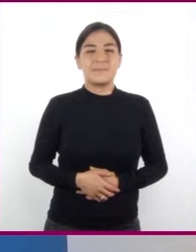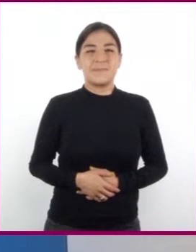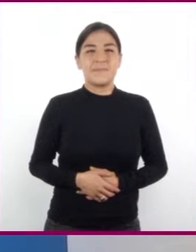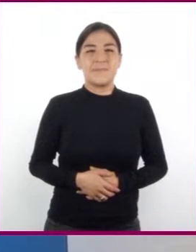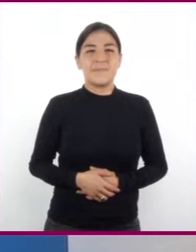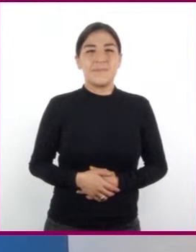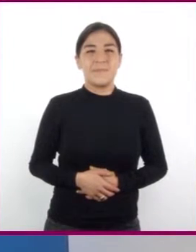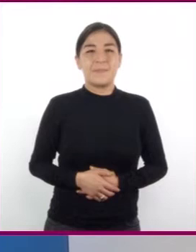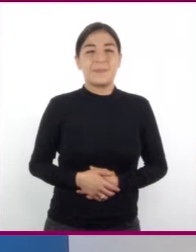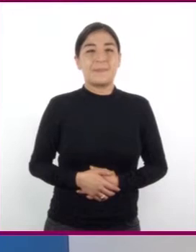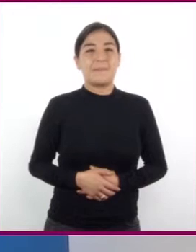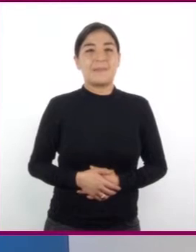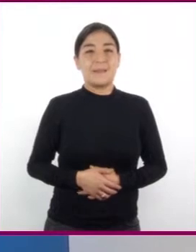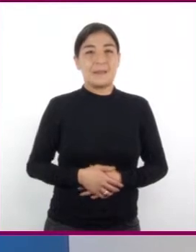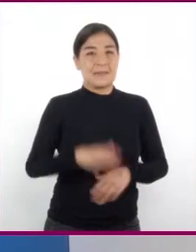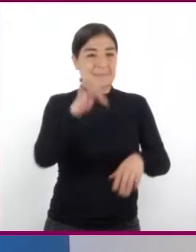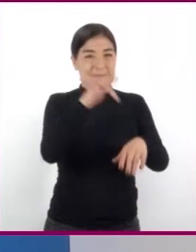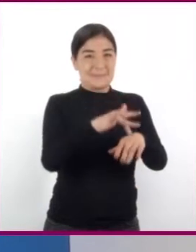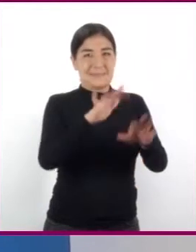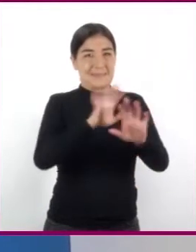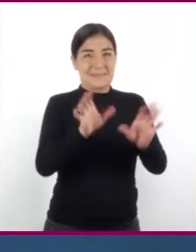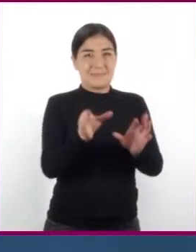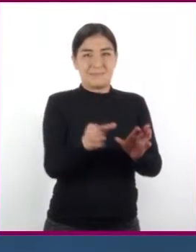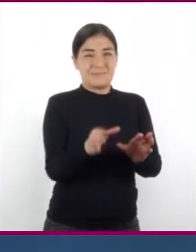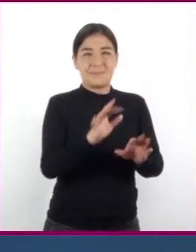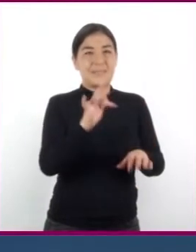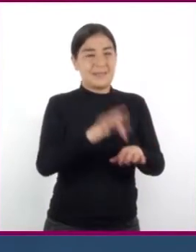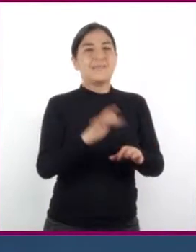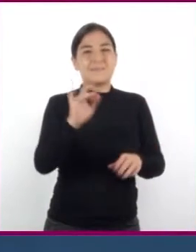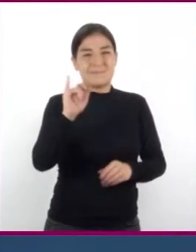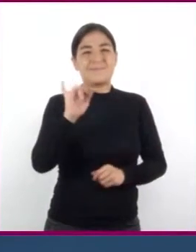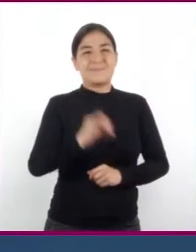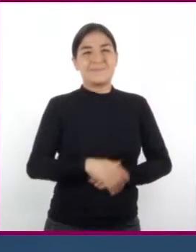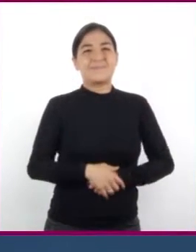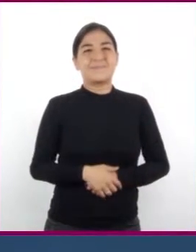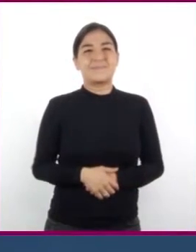Sin tocar las paredes de los vasos, ¿verdad? Así es.